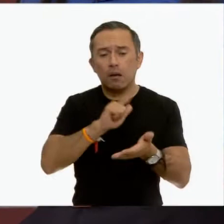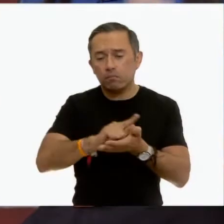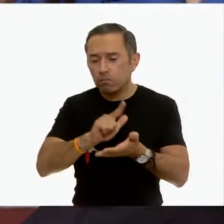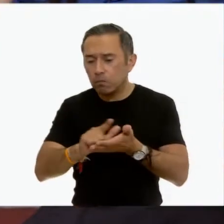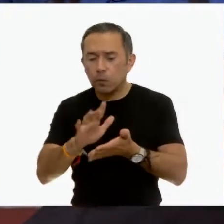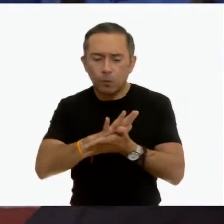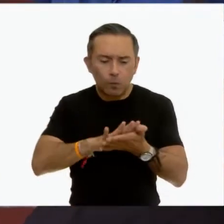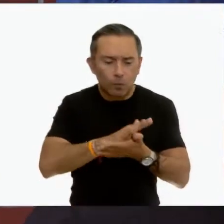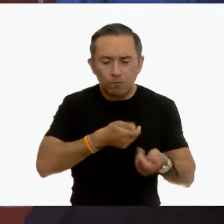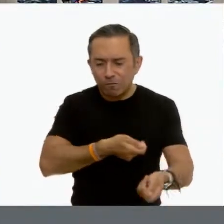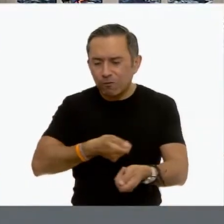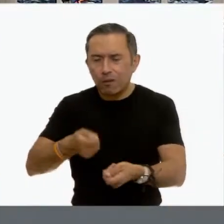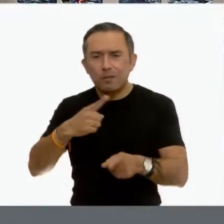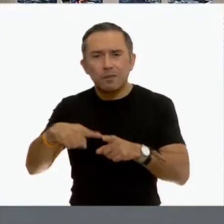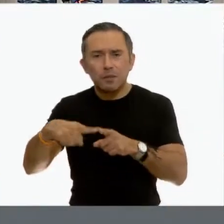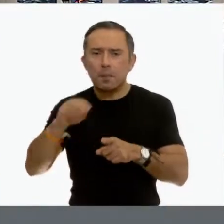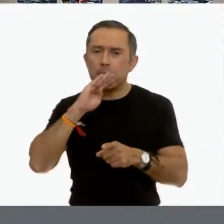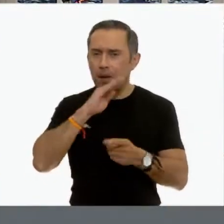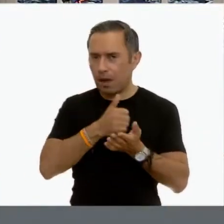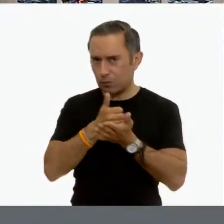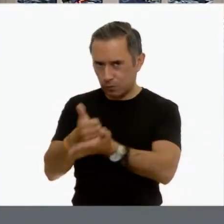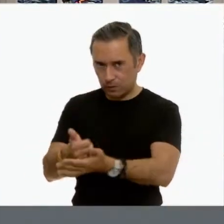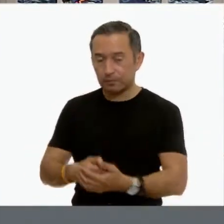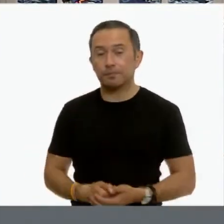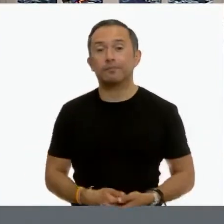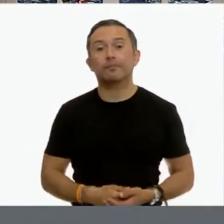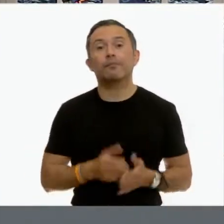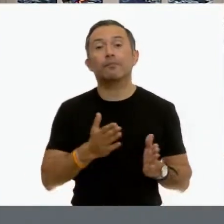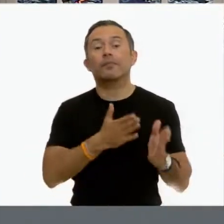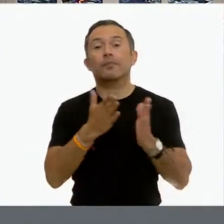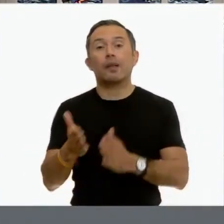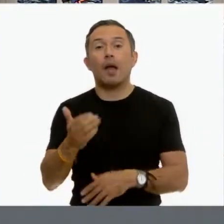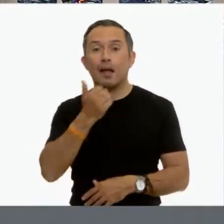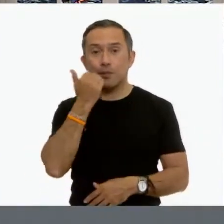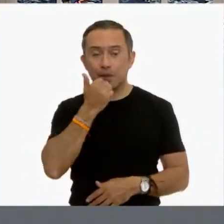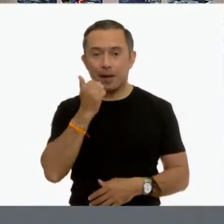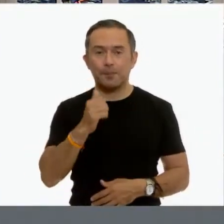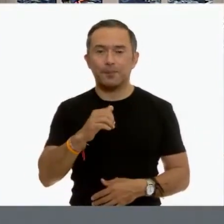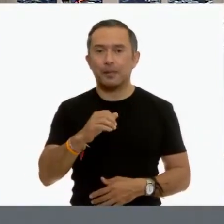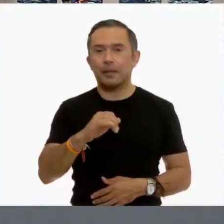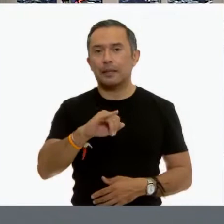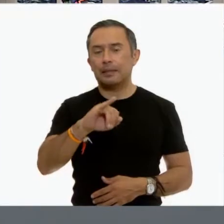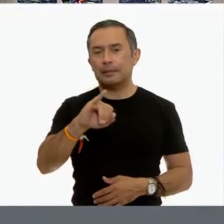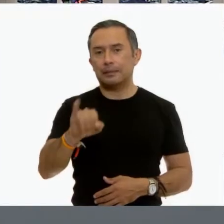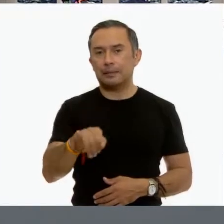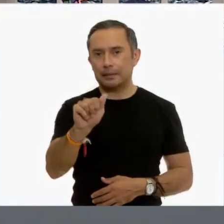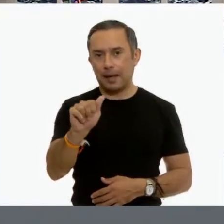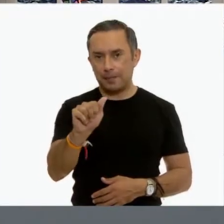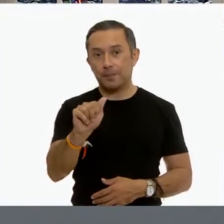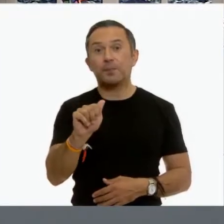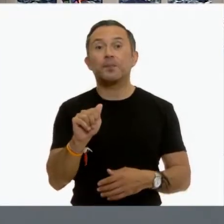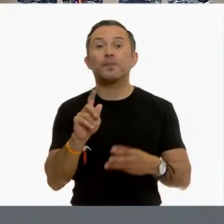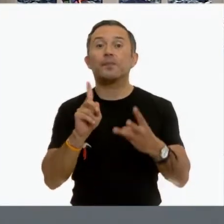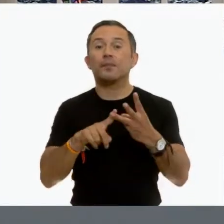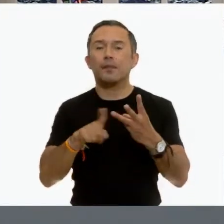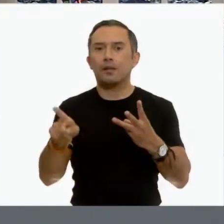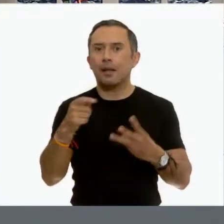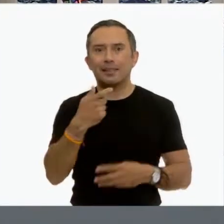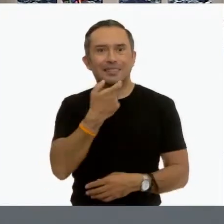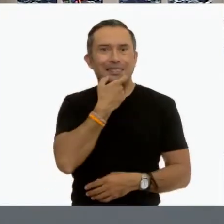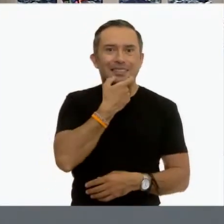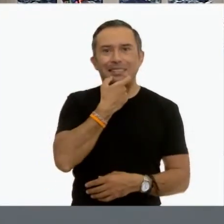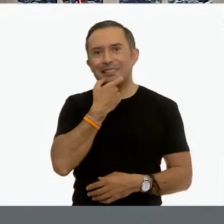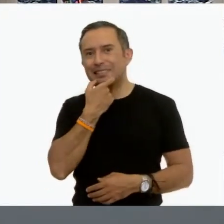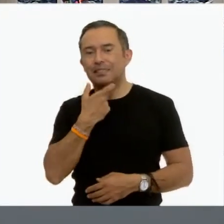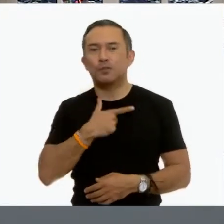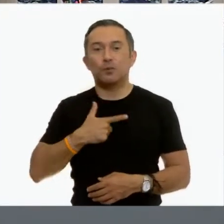a su mamá. Tenemos también a mi alumna Jessica. Jessica es muy sonriente. A ella le gusta